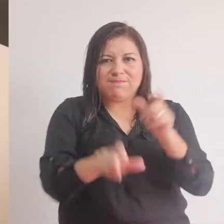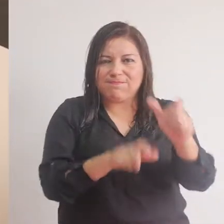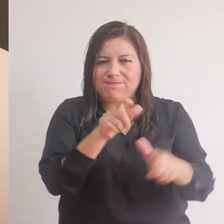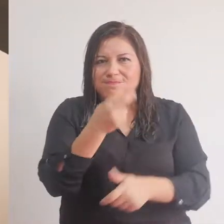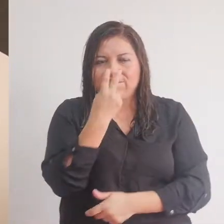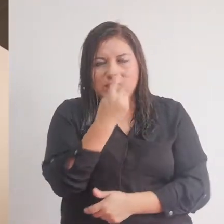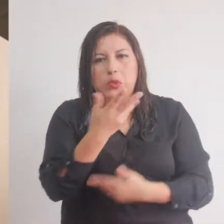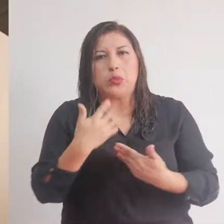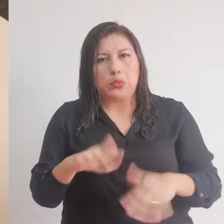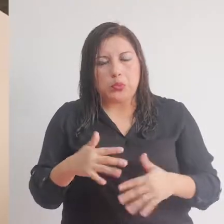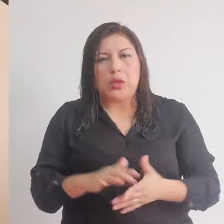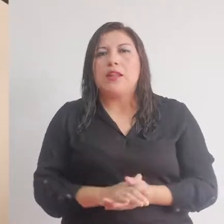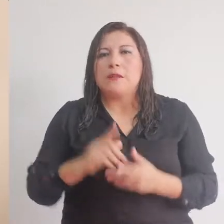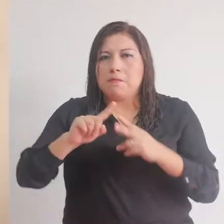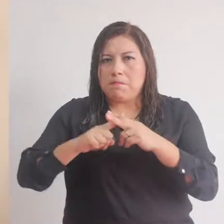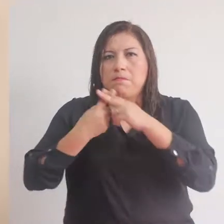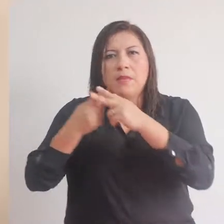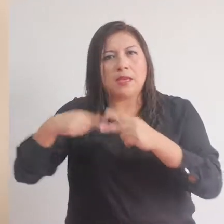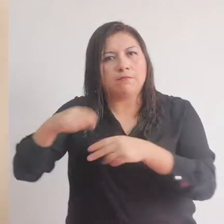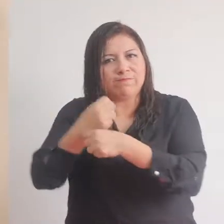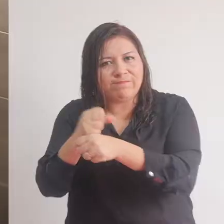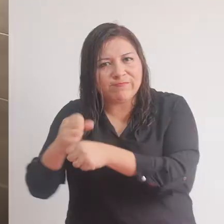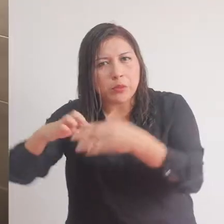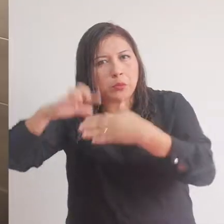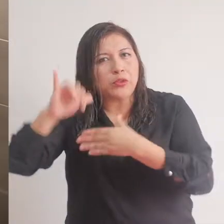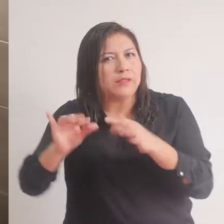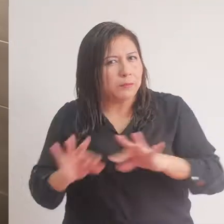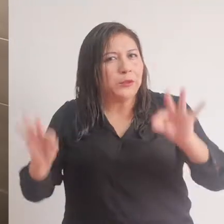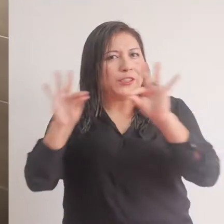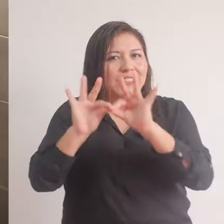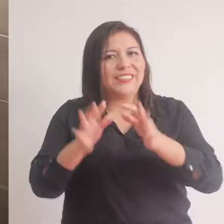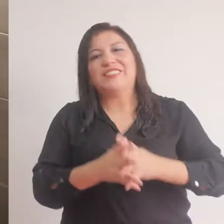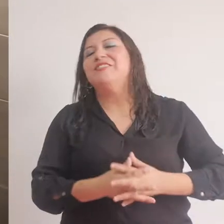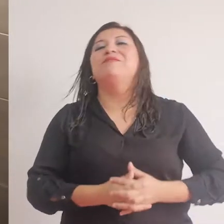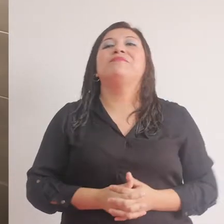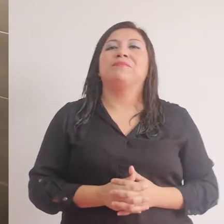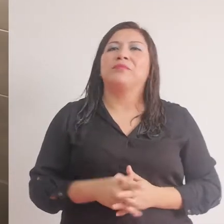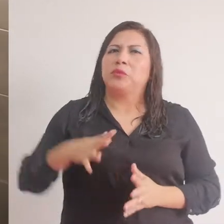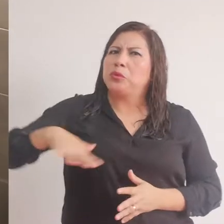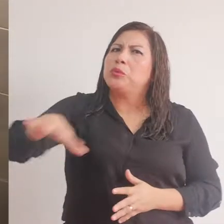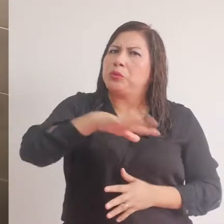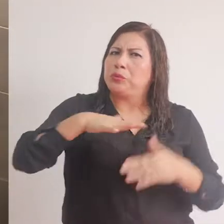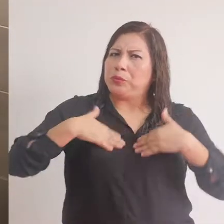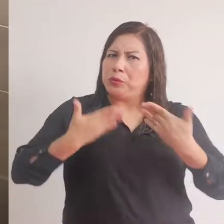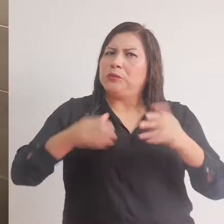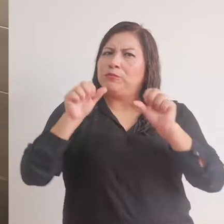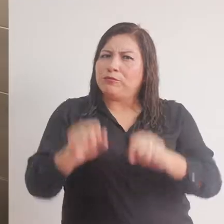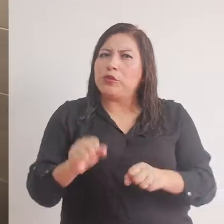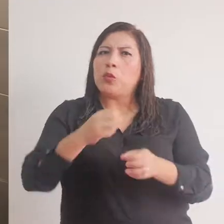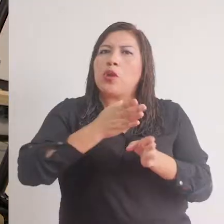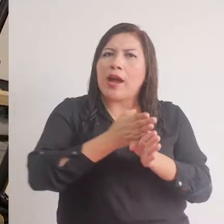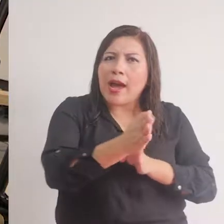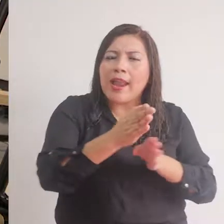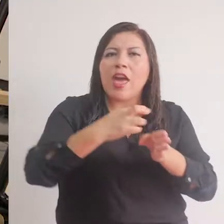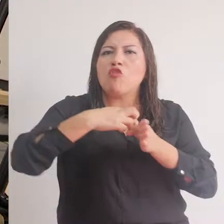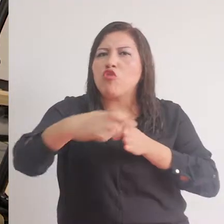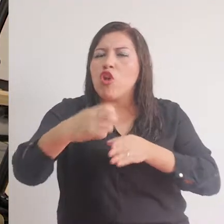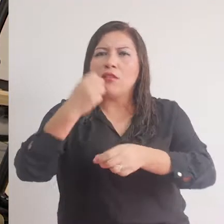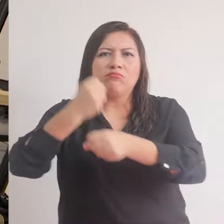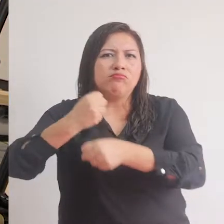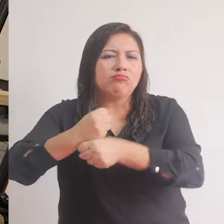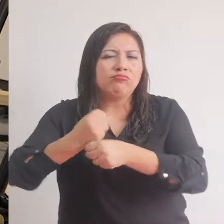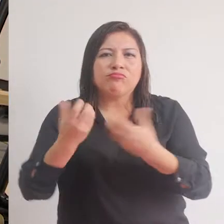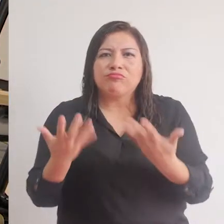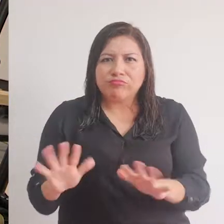que tenemos y que vemos y puedan desarrollar este tipo de proyectos tan importantes. Todos podemos tener una carrera, una